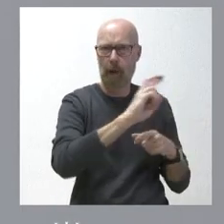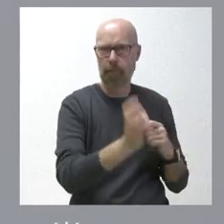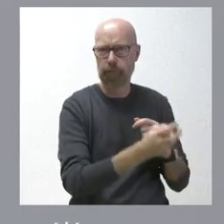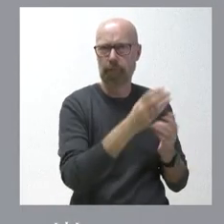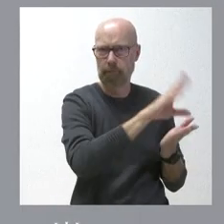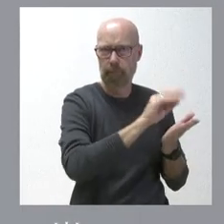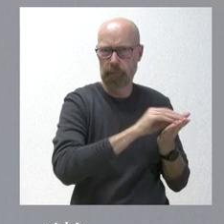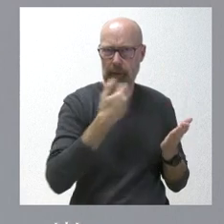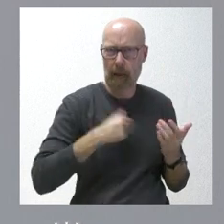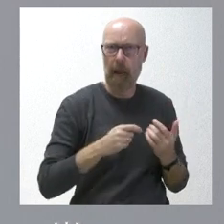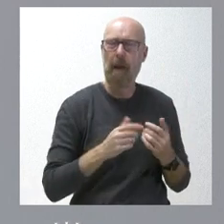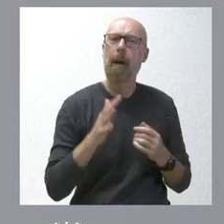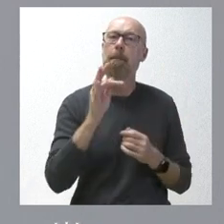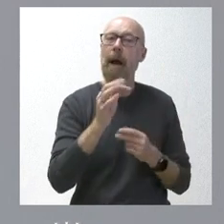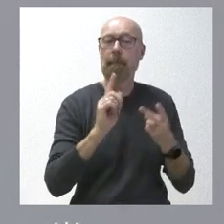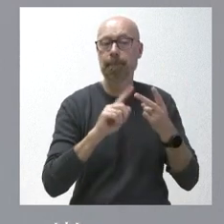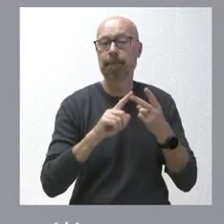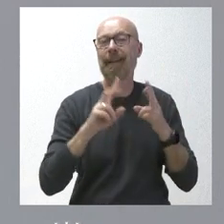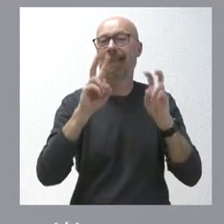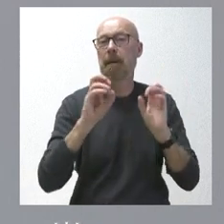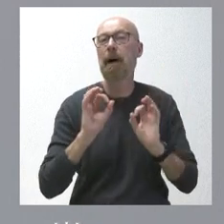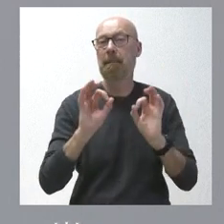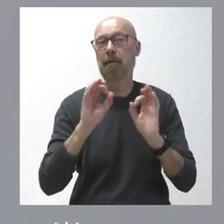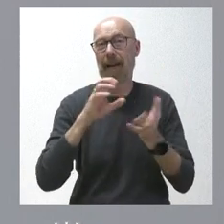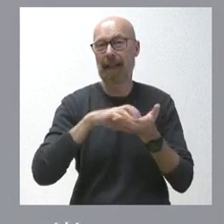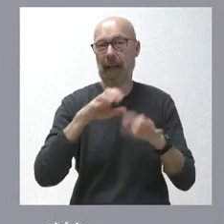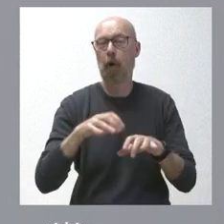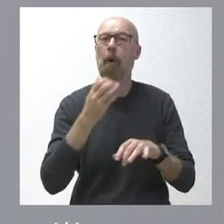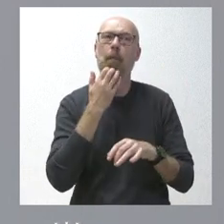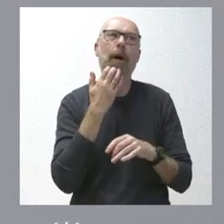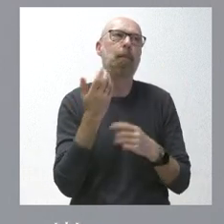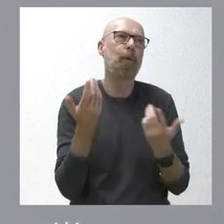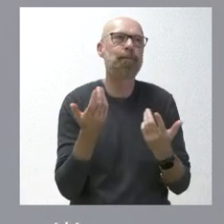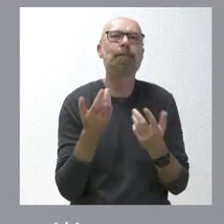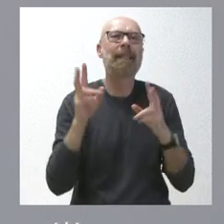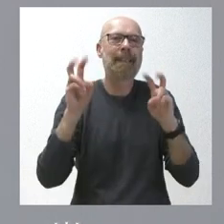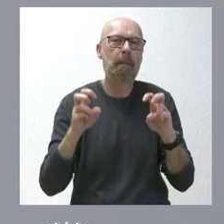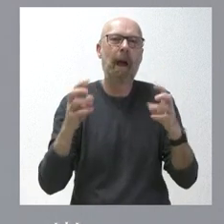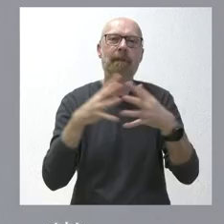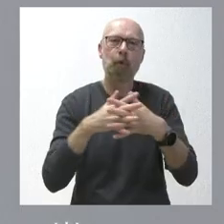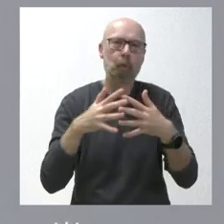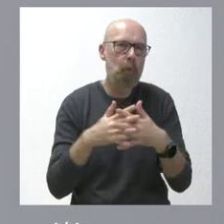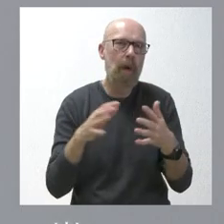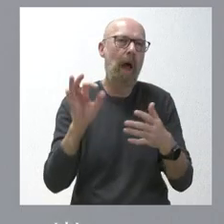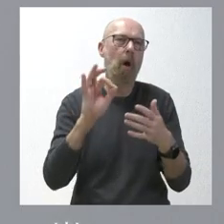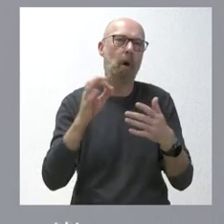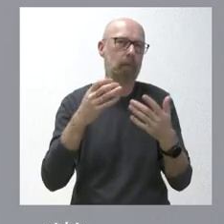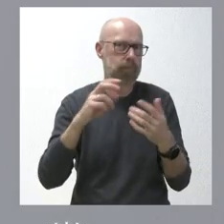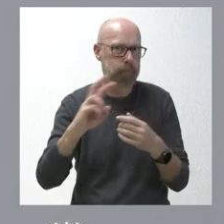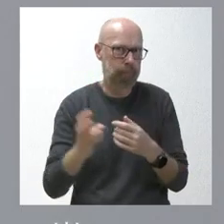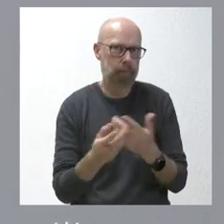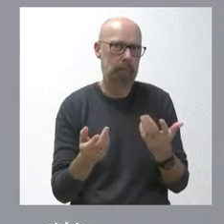singulares de Castilla y León, como puedan ser las relativas a algunas infraestructuras que, lógicamente,